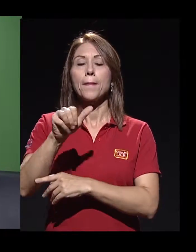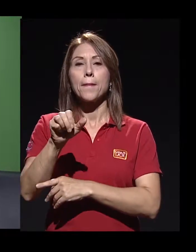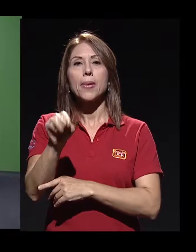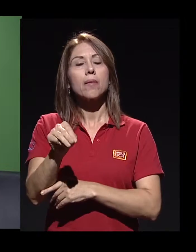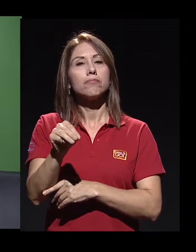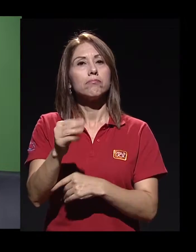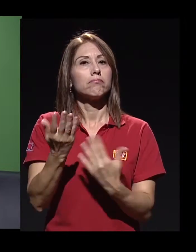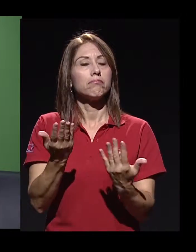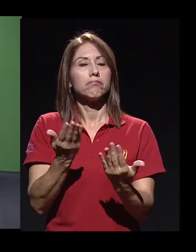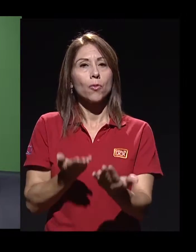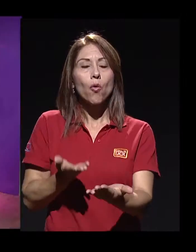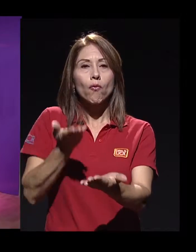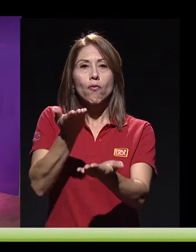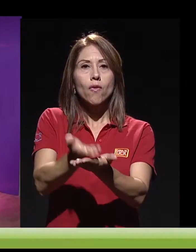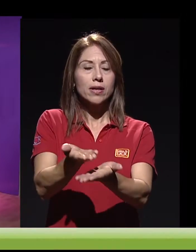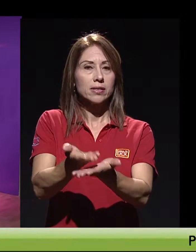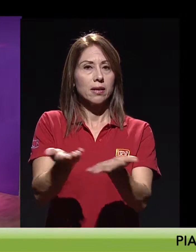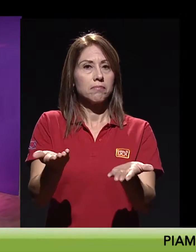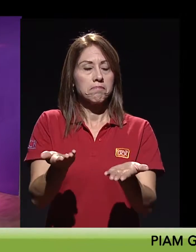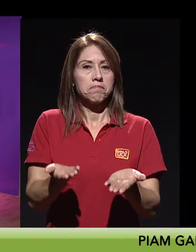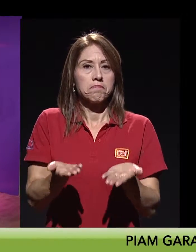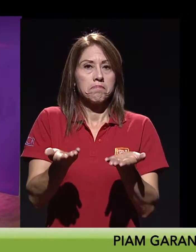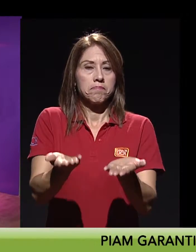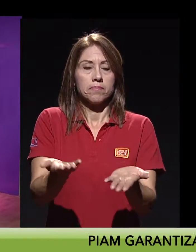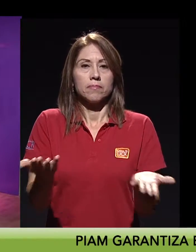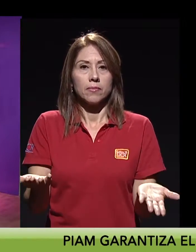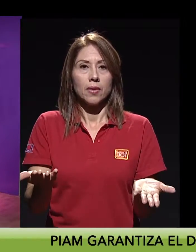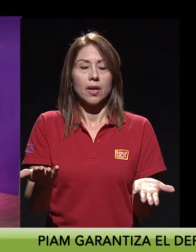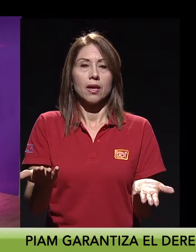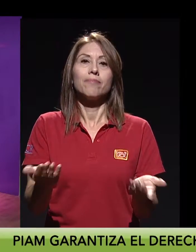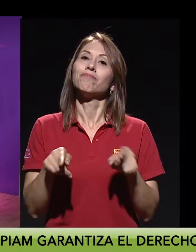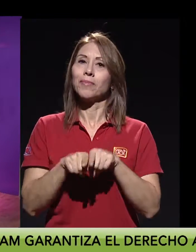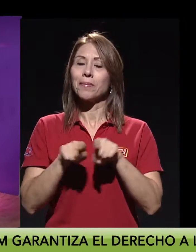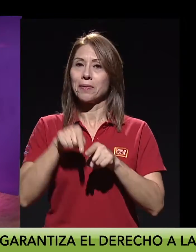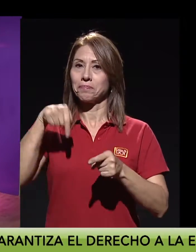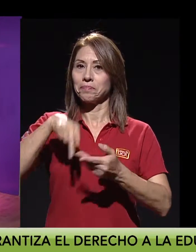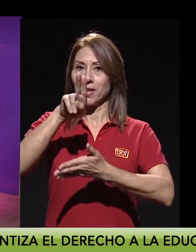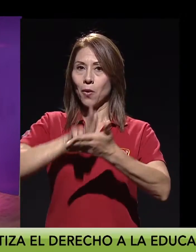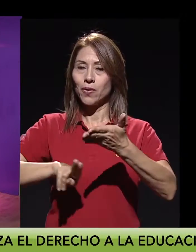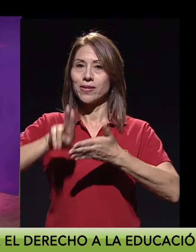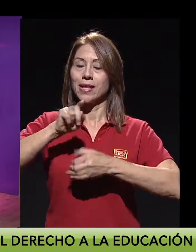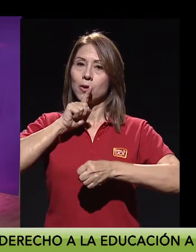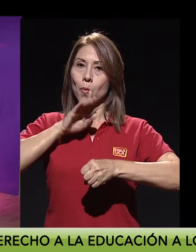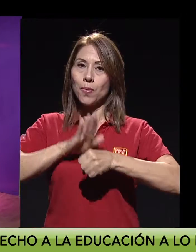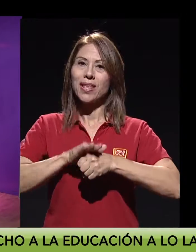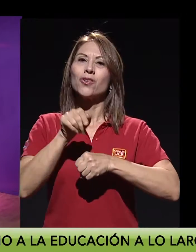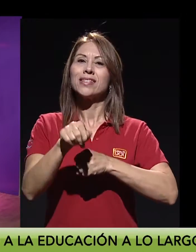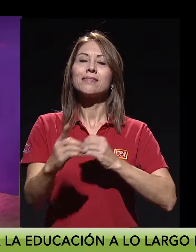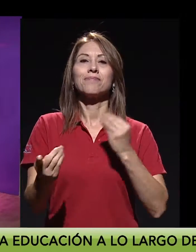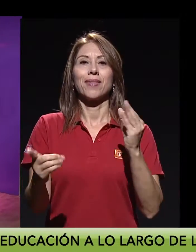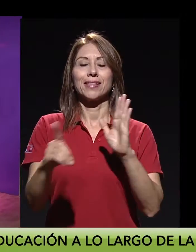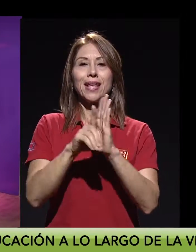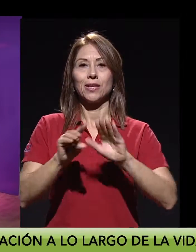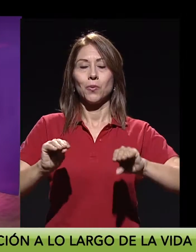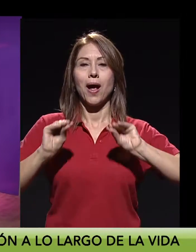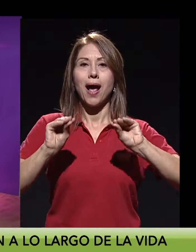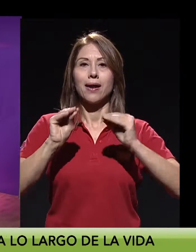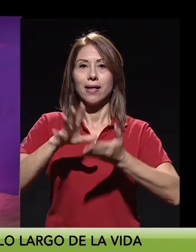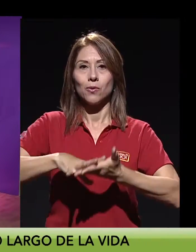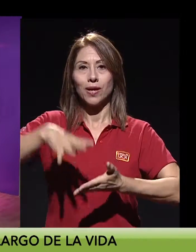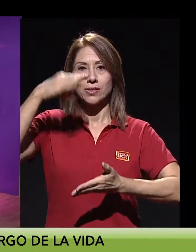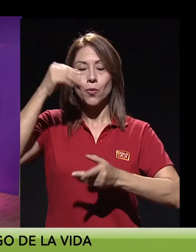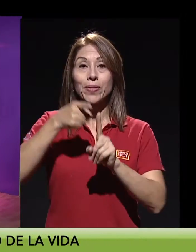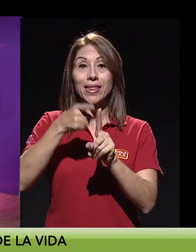PIAM, lo que ofrece y lo que de alguna u otra forma la universidad está cumpliendo es en ese derecho a la educación,